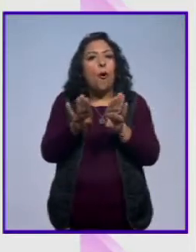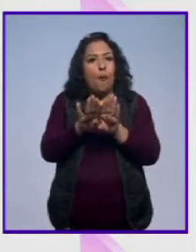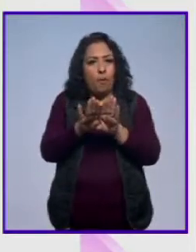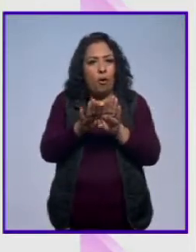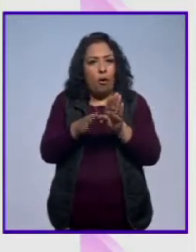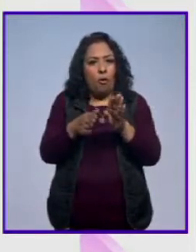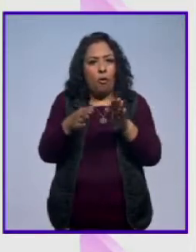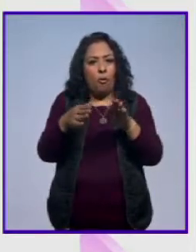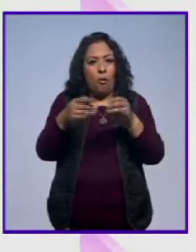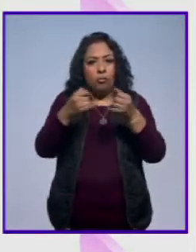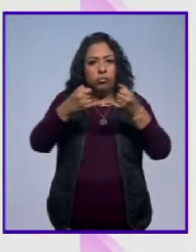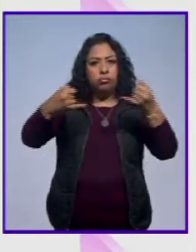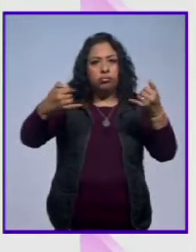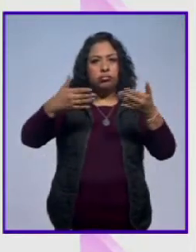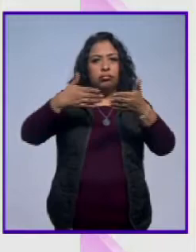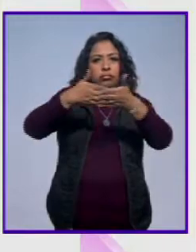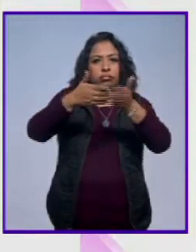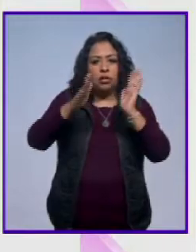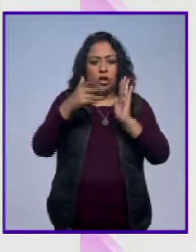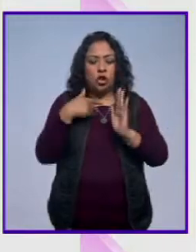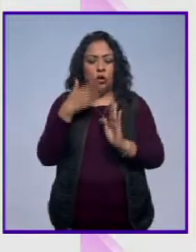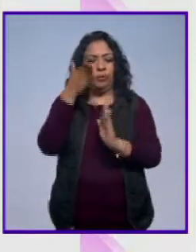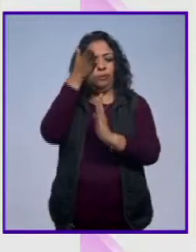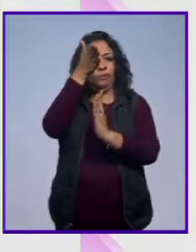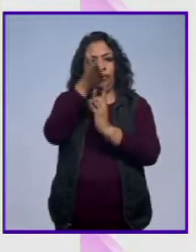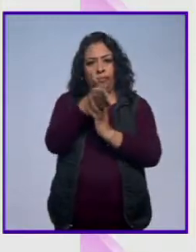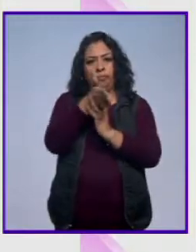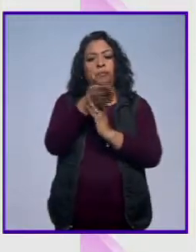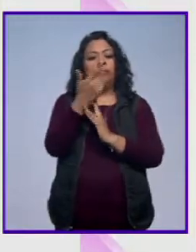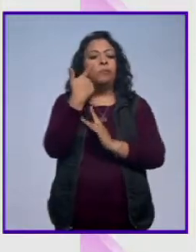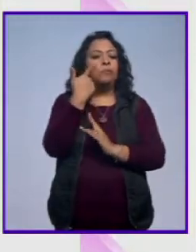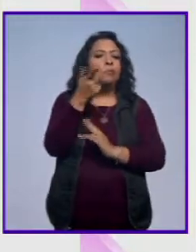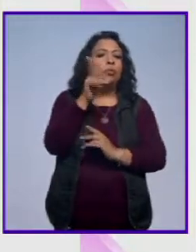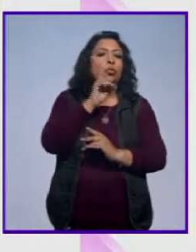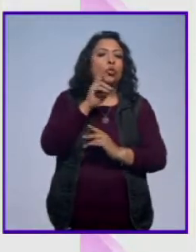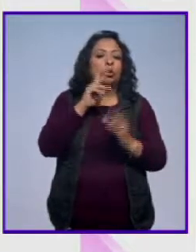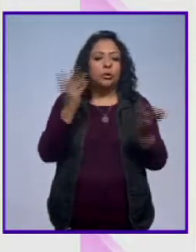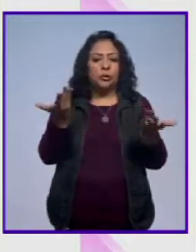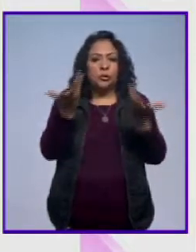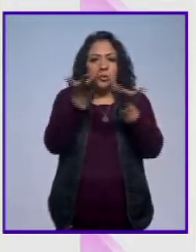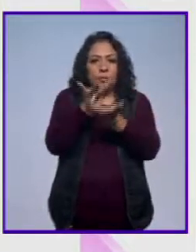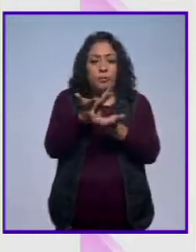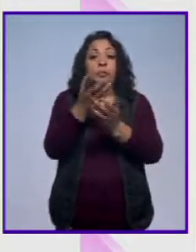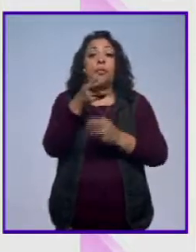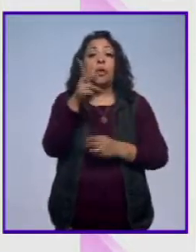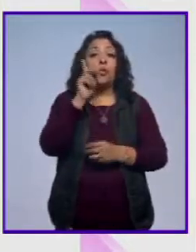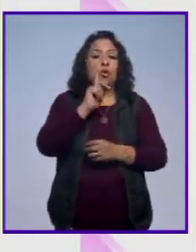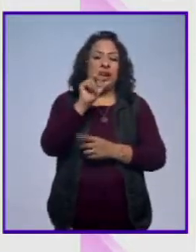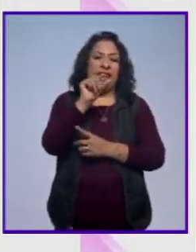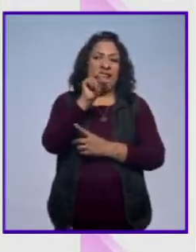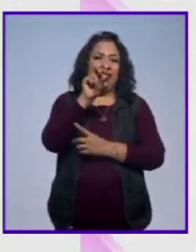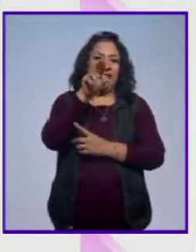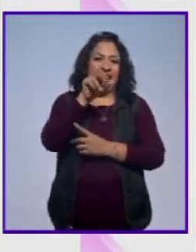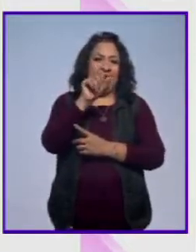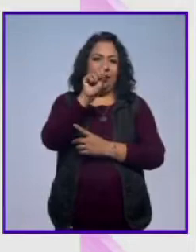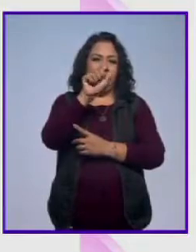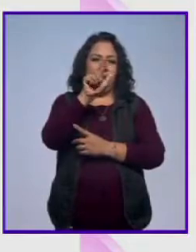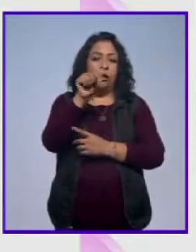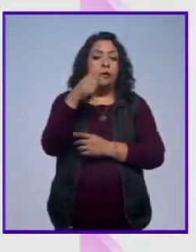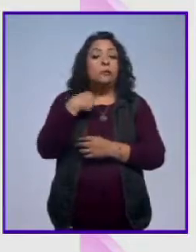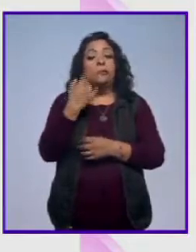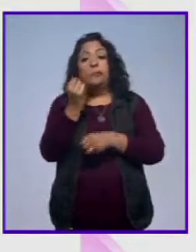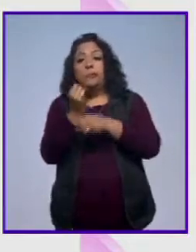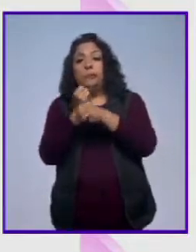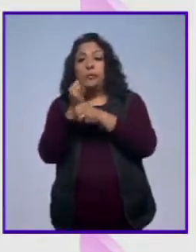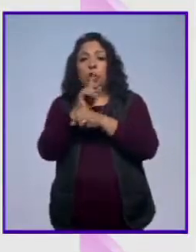suele ser parándome en medio de ese límite para ponerlo a prueba. Adriana Salazar se dio a la tarea de investigar la historia